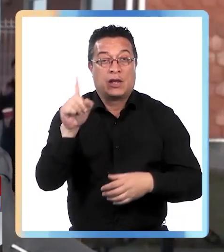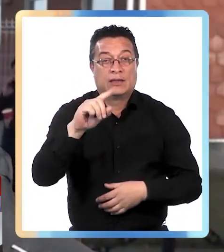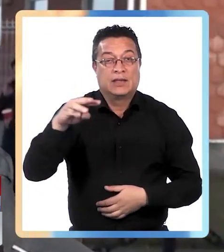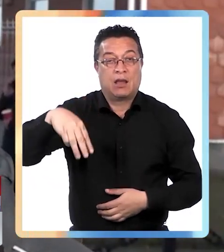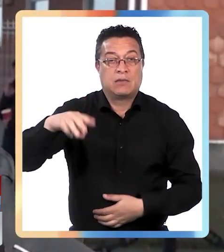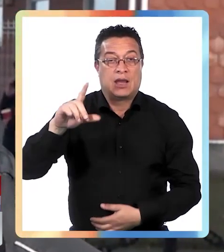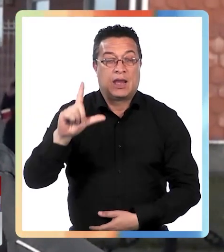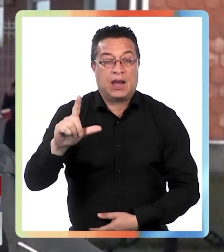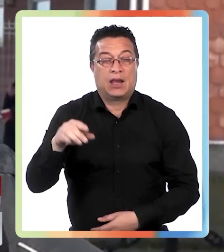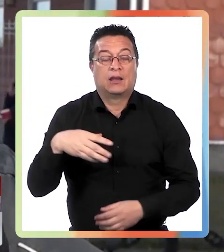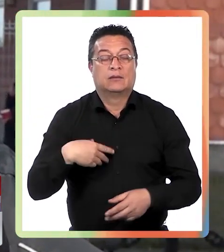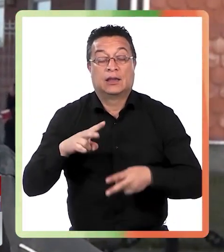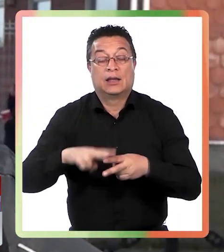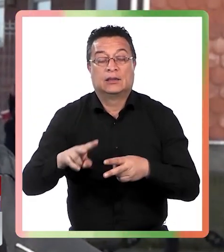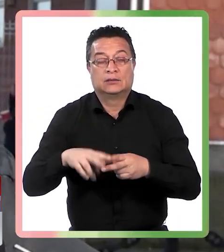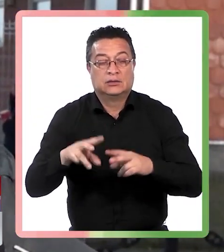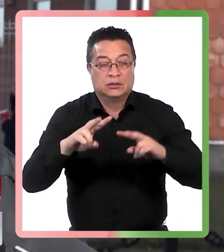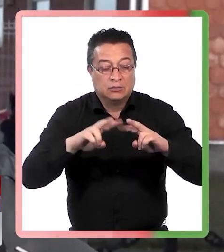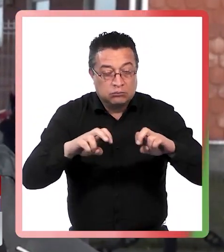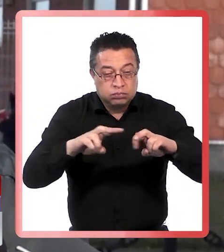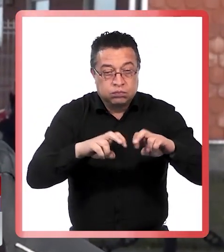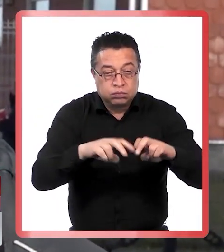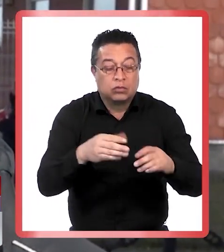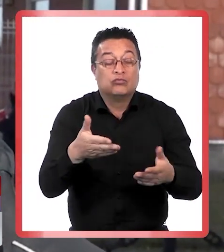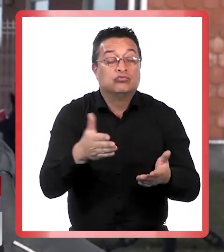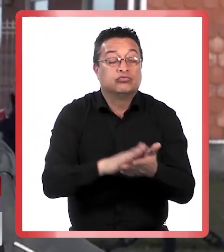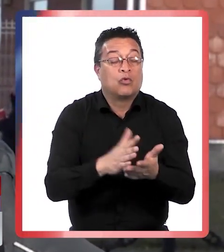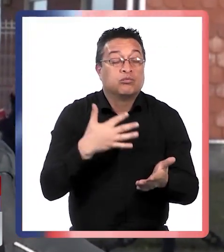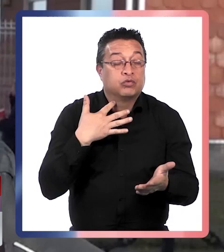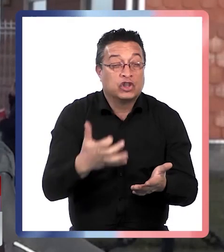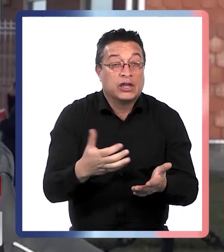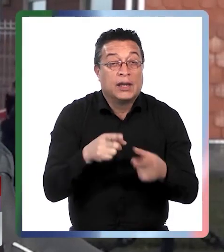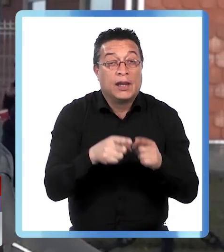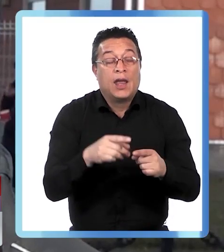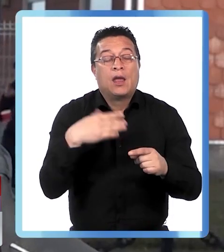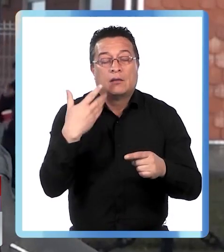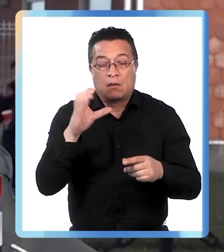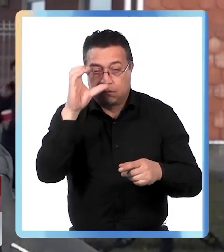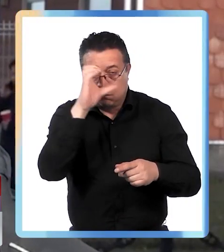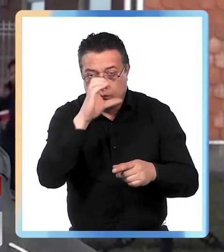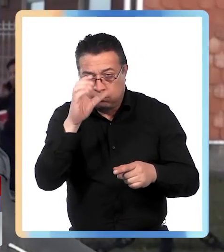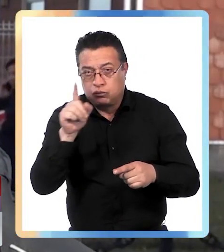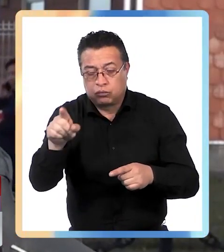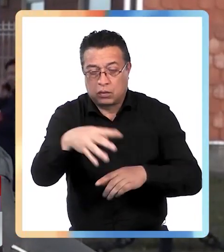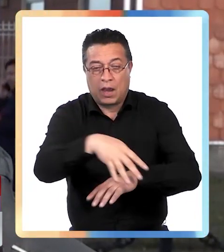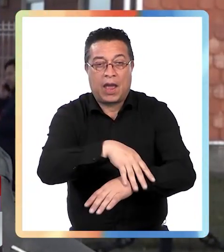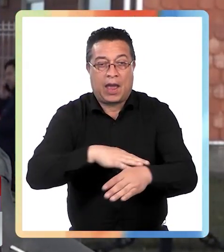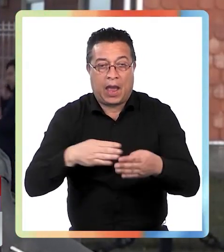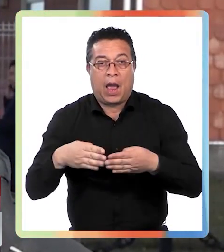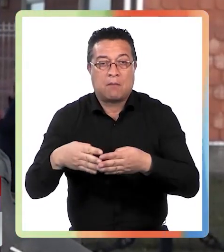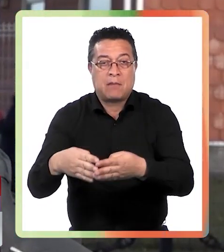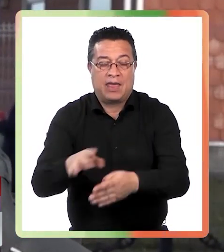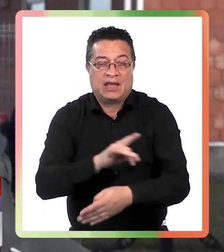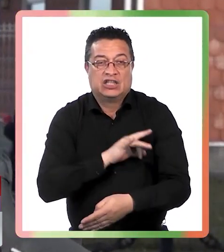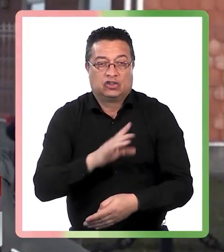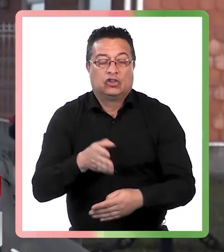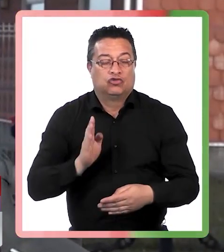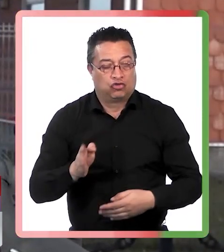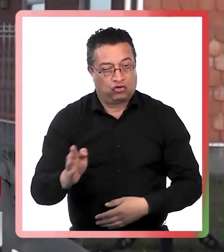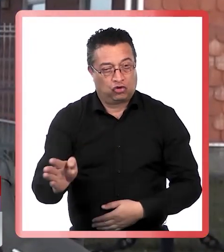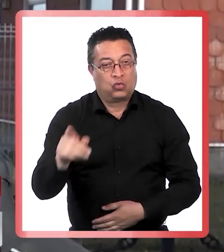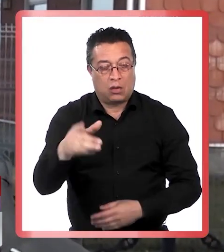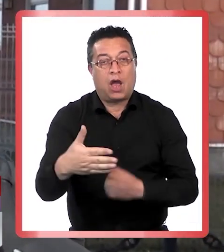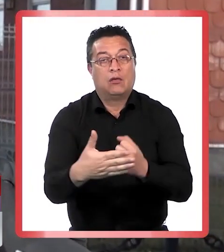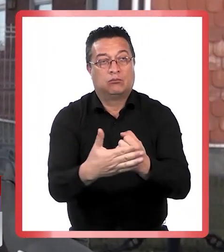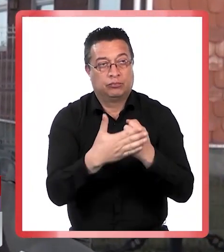y médico legal para efectos de realizar la autopsia de rigor. Se continúa con las labores de búsqueda en la zona a cargo de la Armada de Chile. Entiendo que también